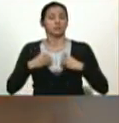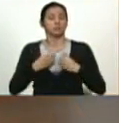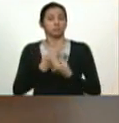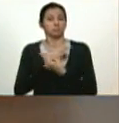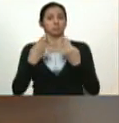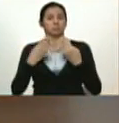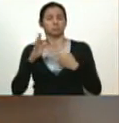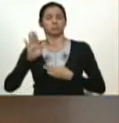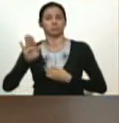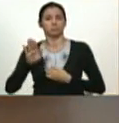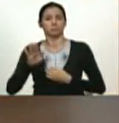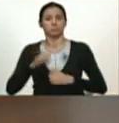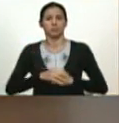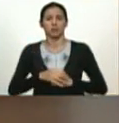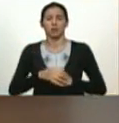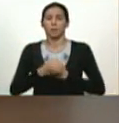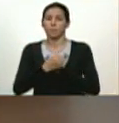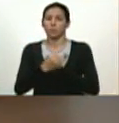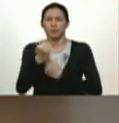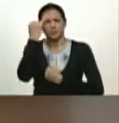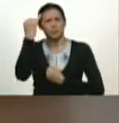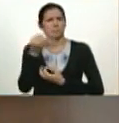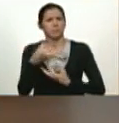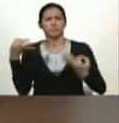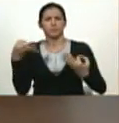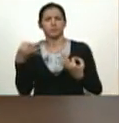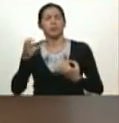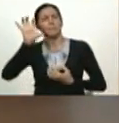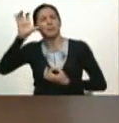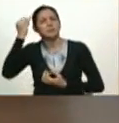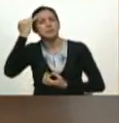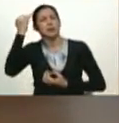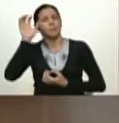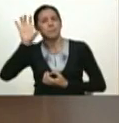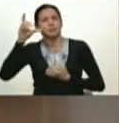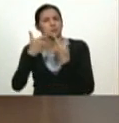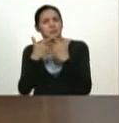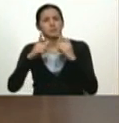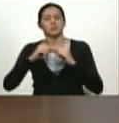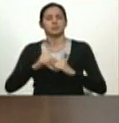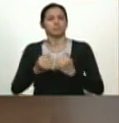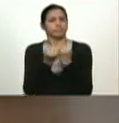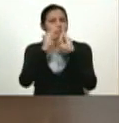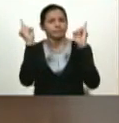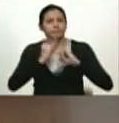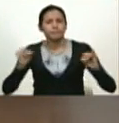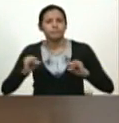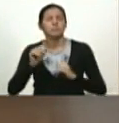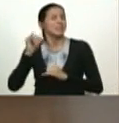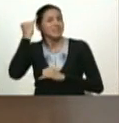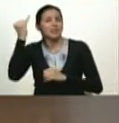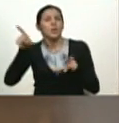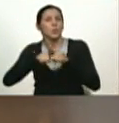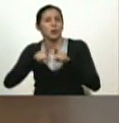con la idea maravillosa de una patria libre, soberana, próspera, feliz, de nuestro libertador Simón Bolívar.